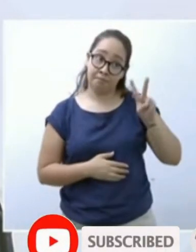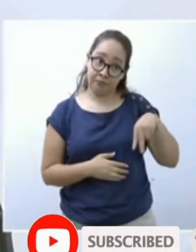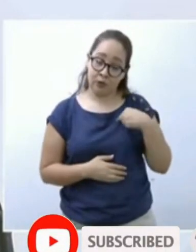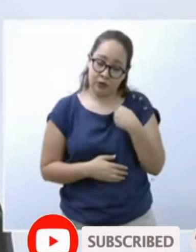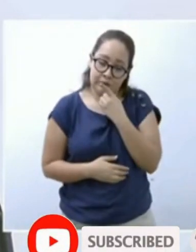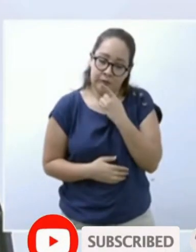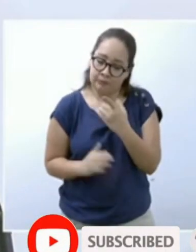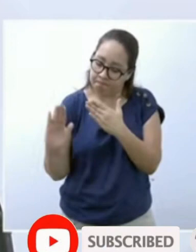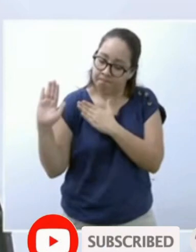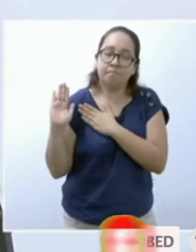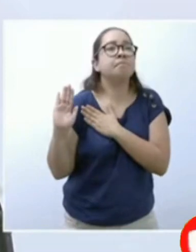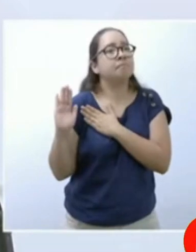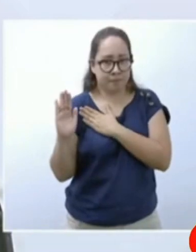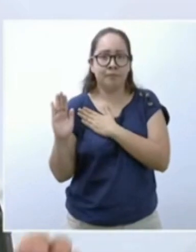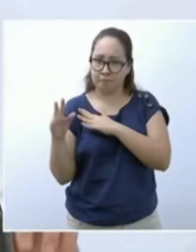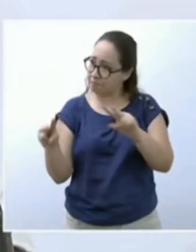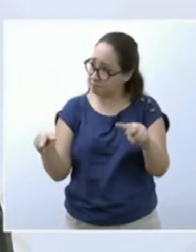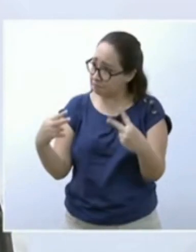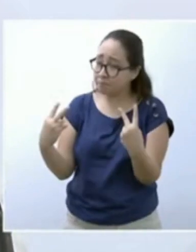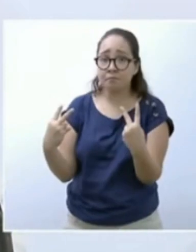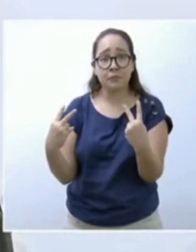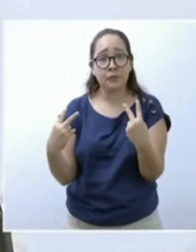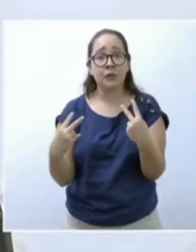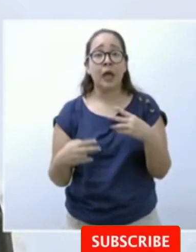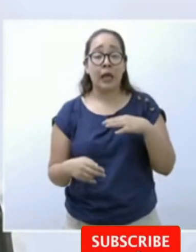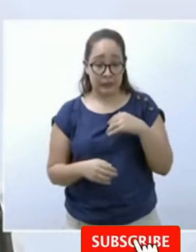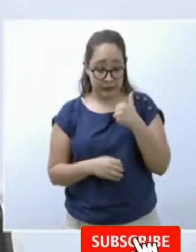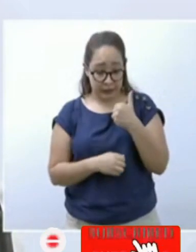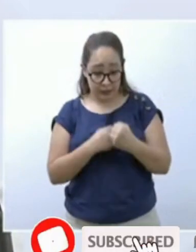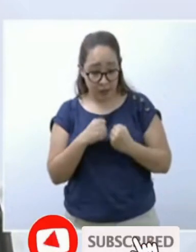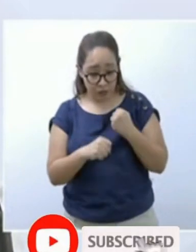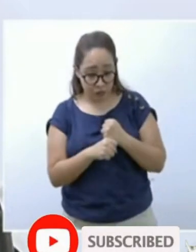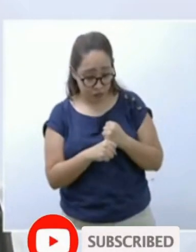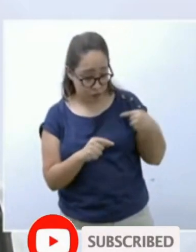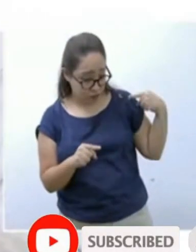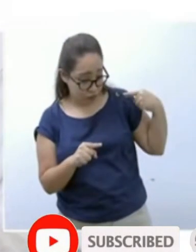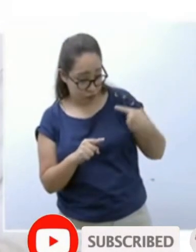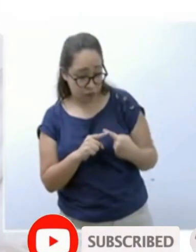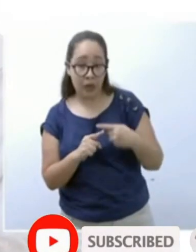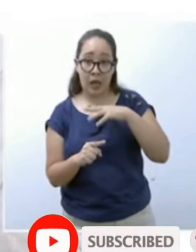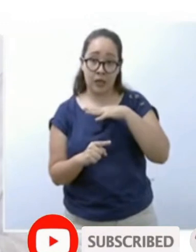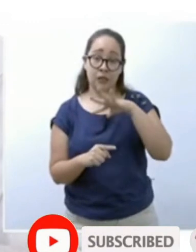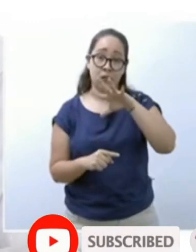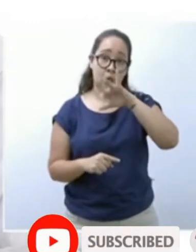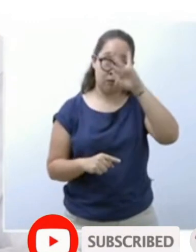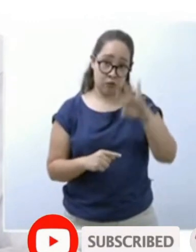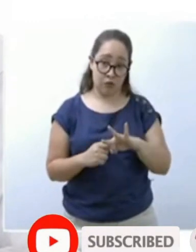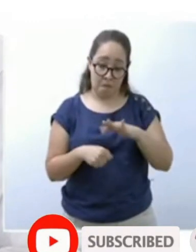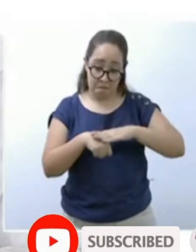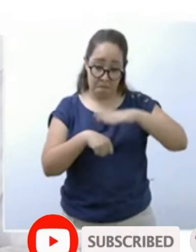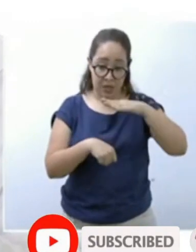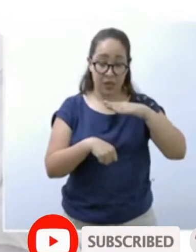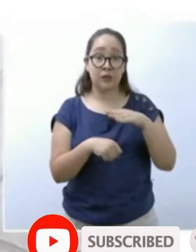y prometer aquí que en este sesenio vamos a invertir 50% más que en